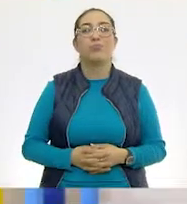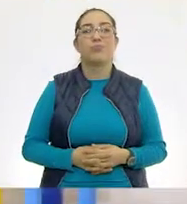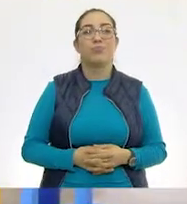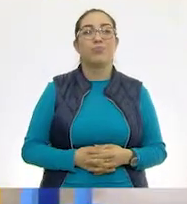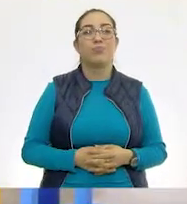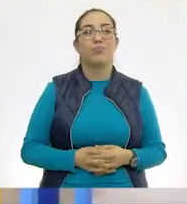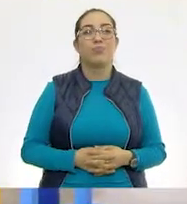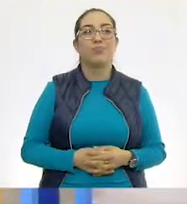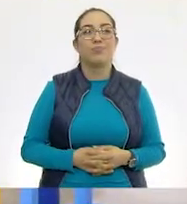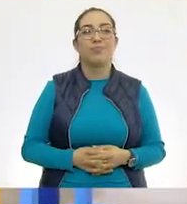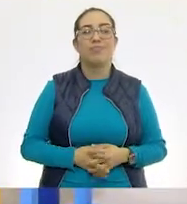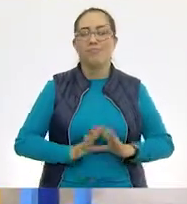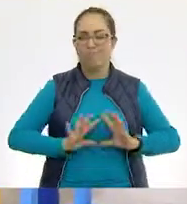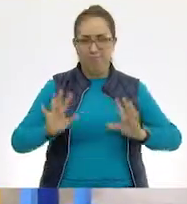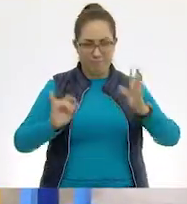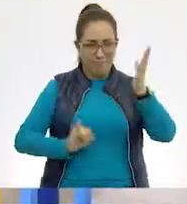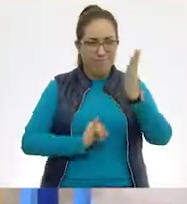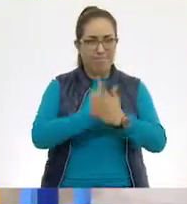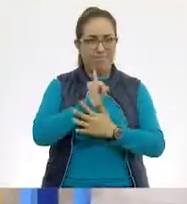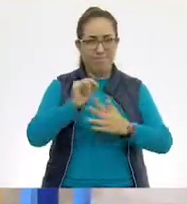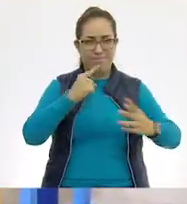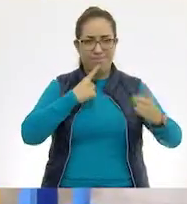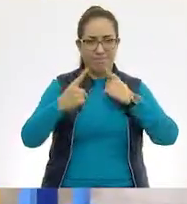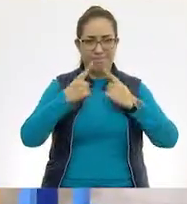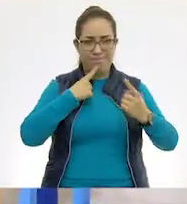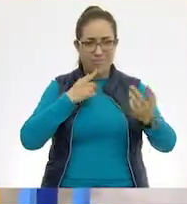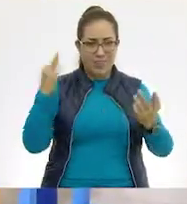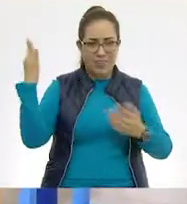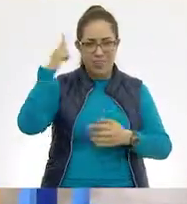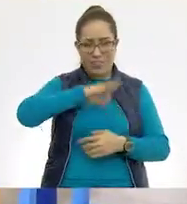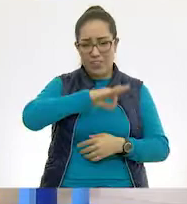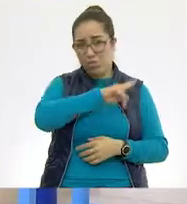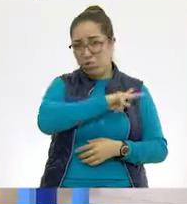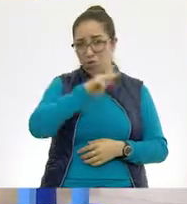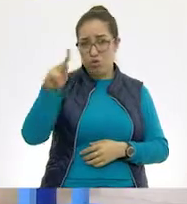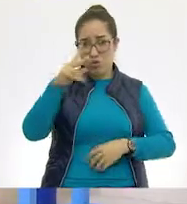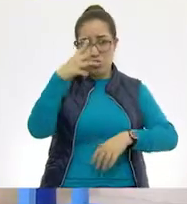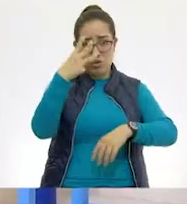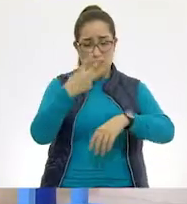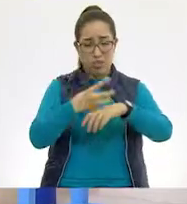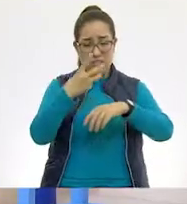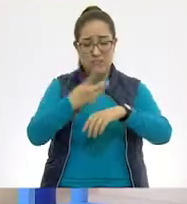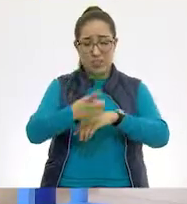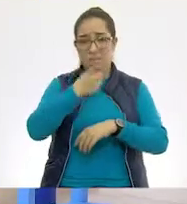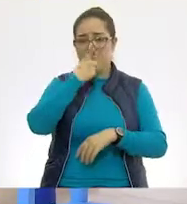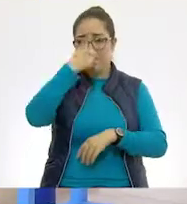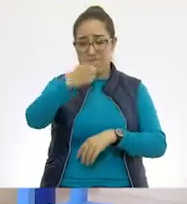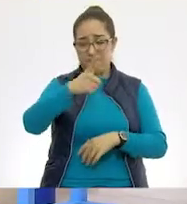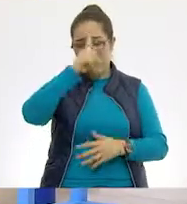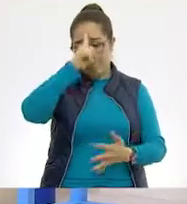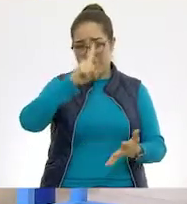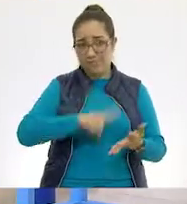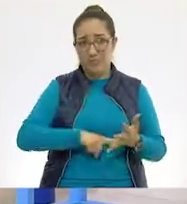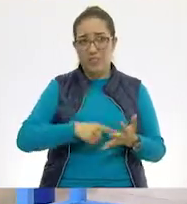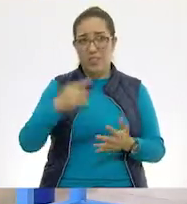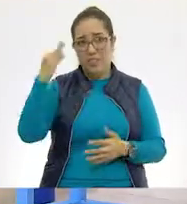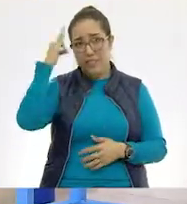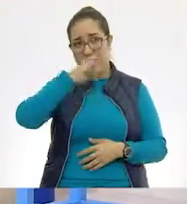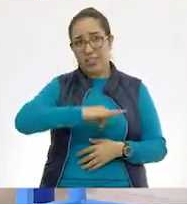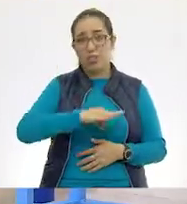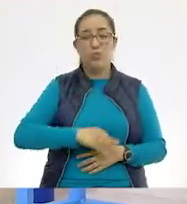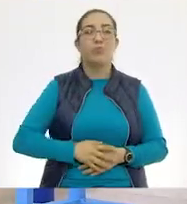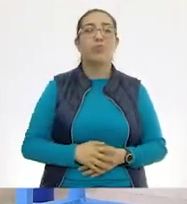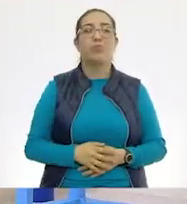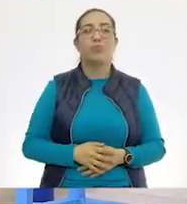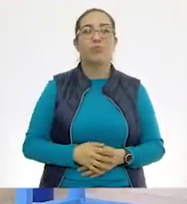¿Falso? Ya, nos hemos decidido, maestra, y todas las niñas y niños del tercer grado, y yo, creemos que esto es